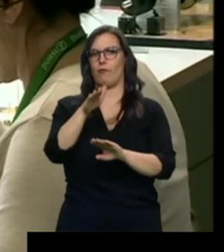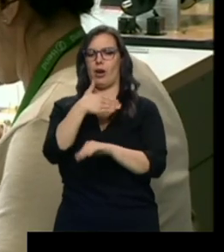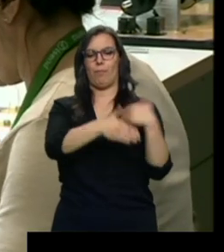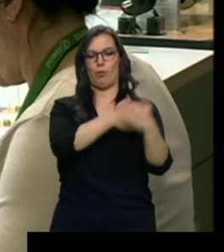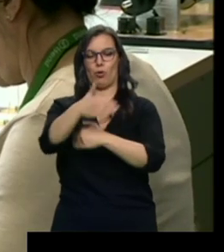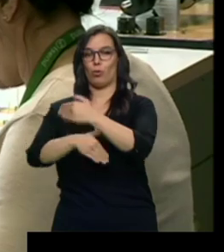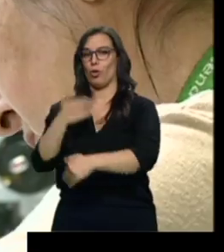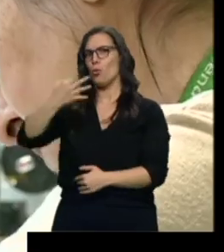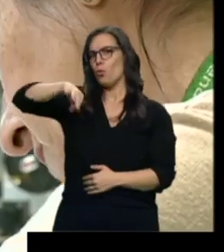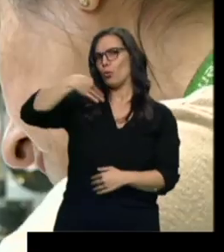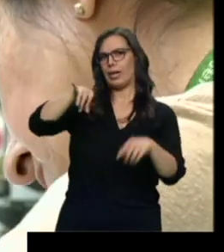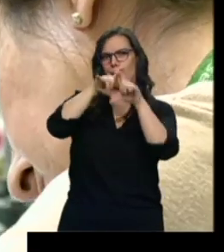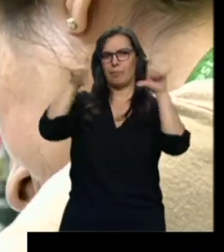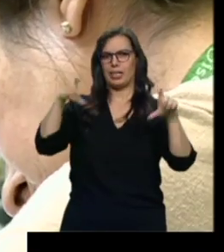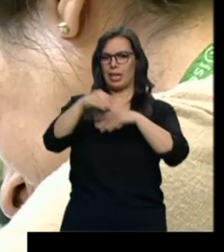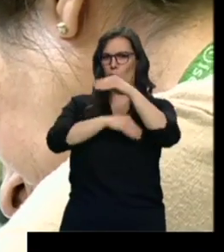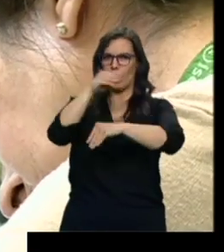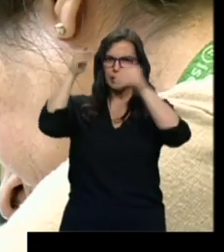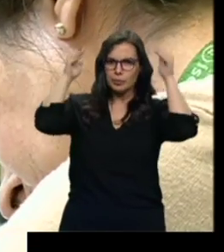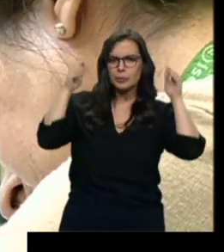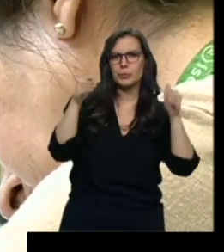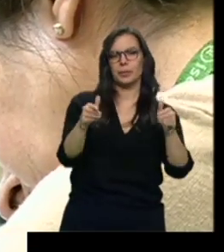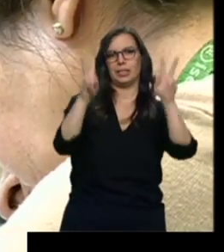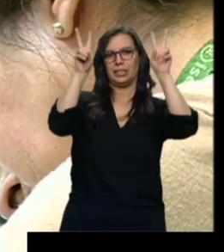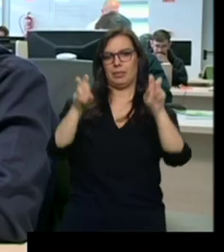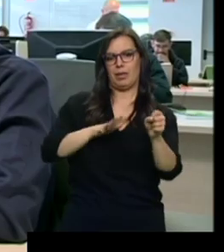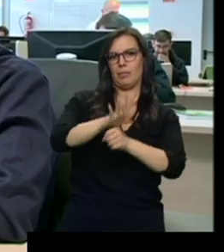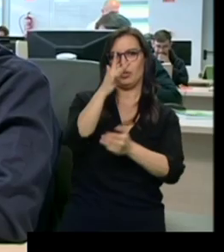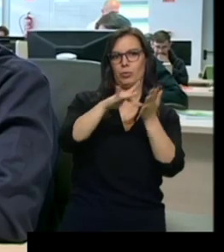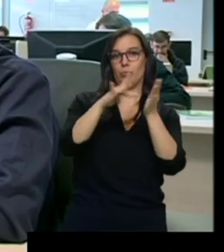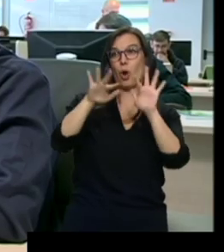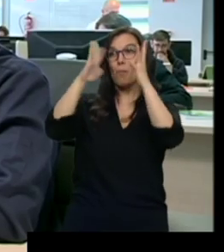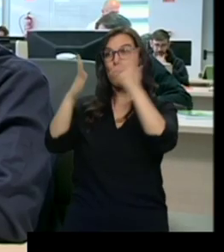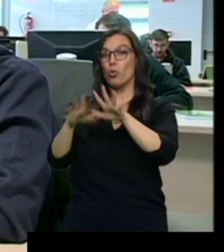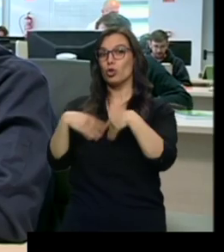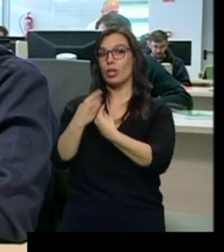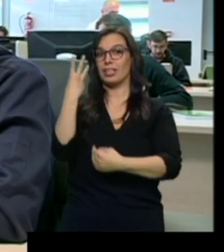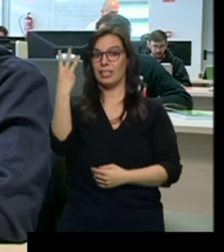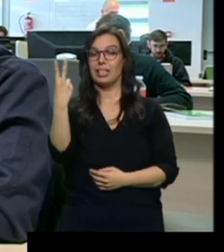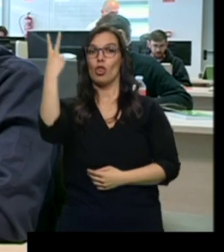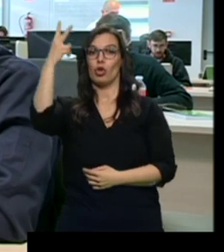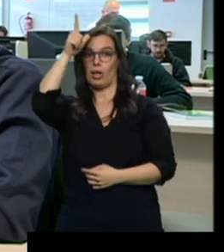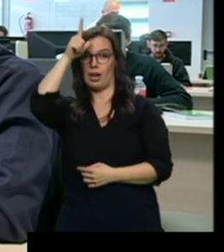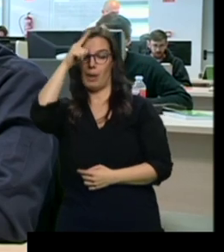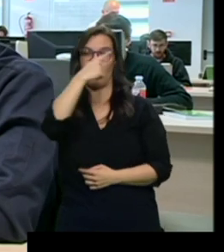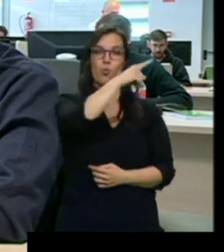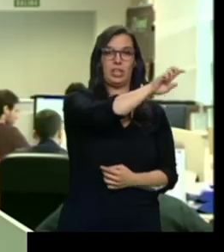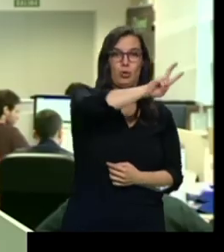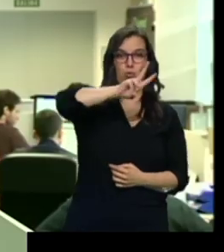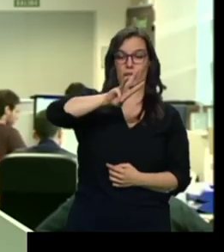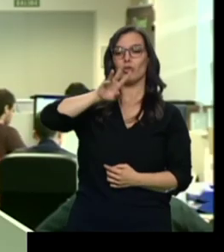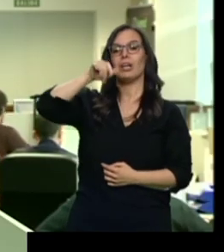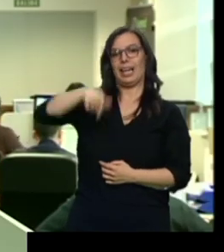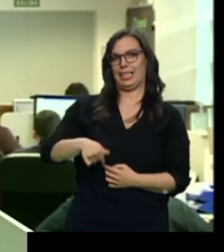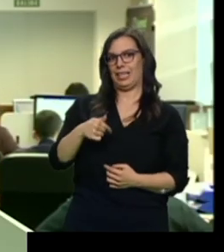única empresa en España que se dedica a ello en el mercado sidelúrgico. En el mundo hay otras tres, dos en Alemania y una en Estados Unidos. Quien se la juegue